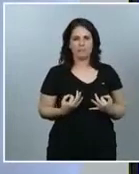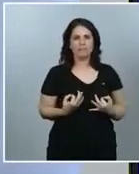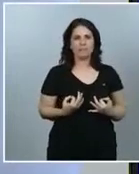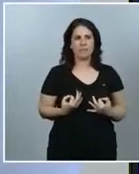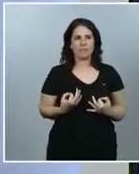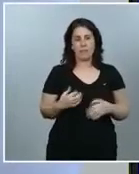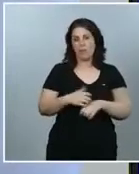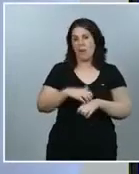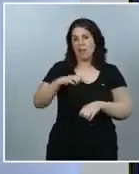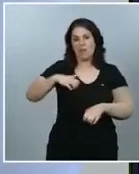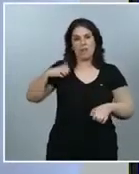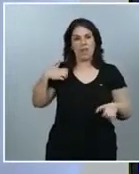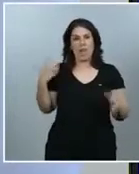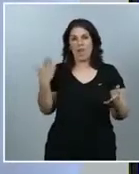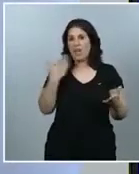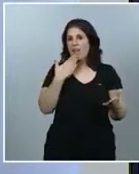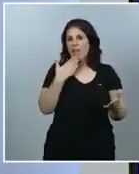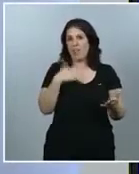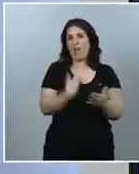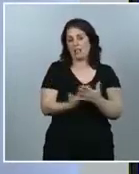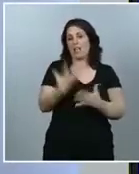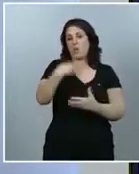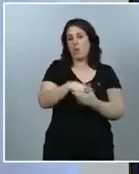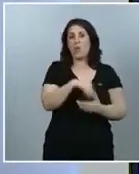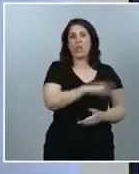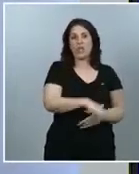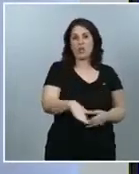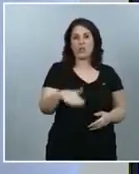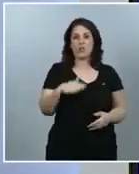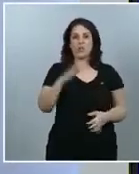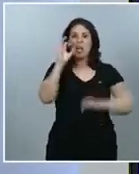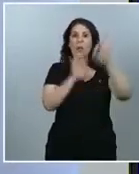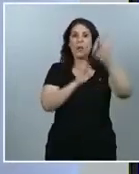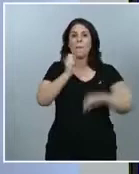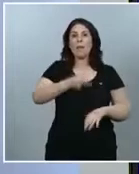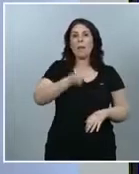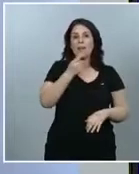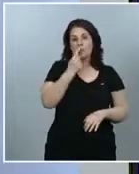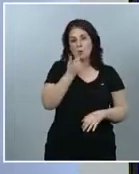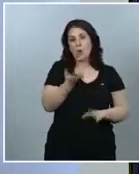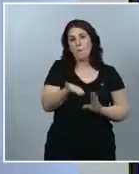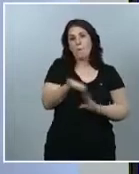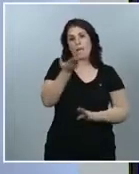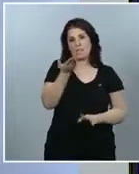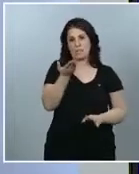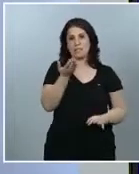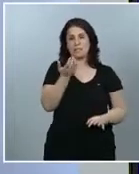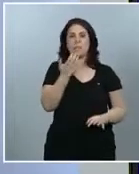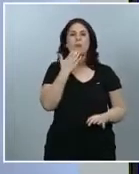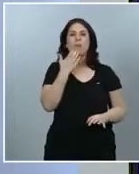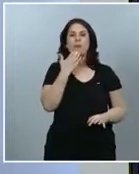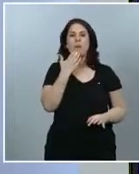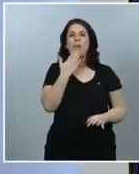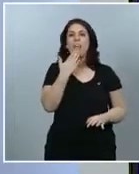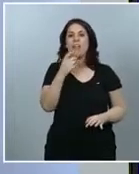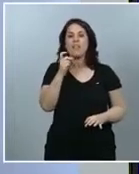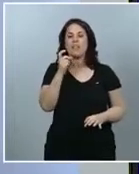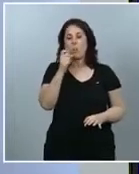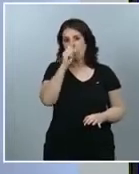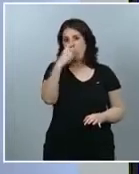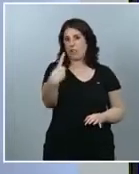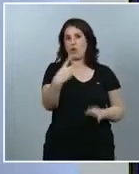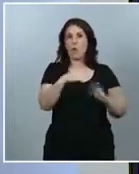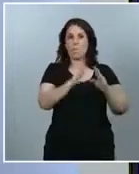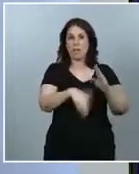de los grupos de edad incluidos los niños pues la prevalencia ahora es un poquito mayor en el grupo, por ejemplo de menores de 12 meses ahora tenemos un 2